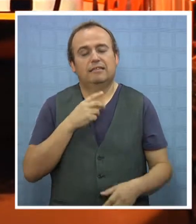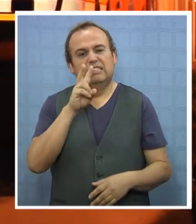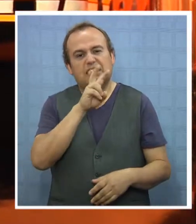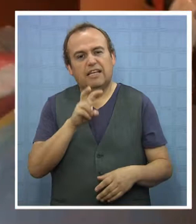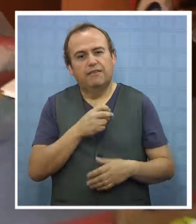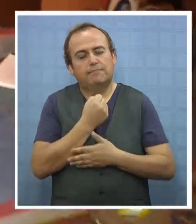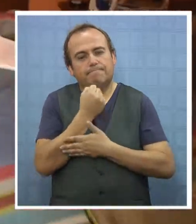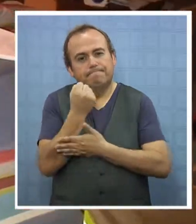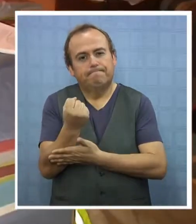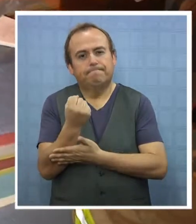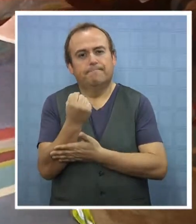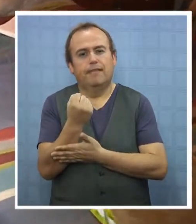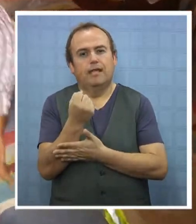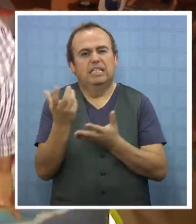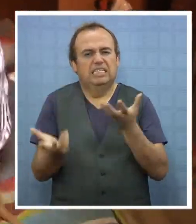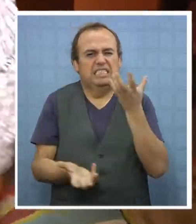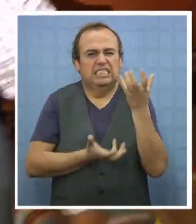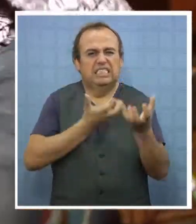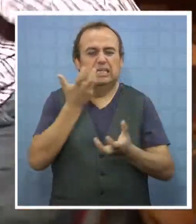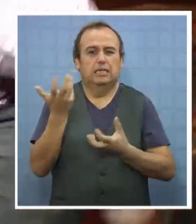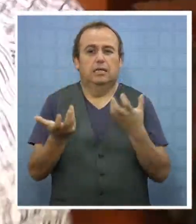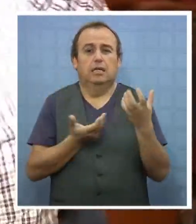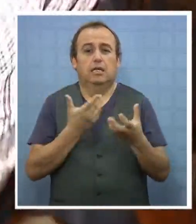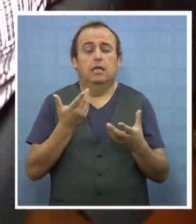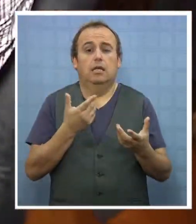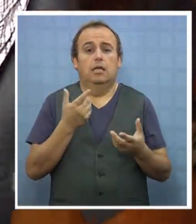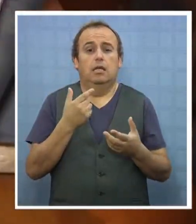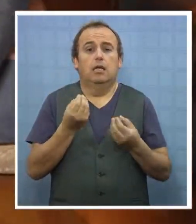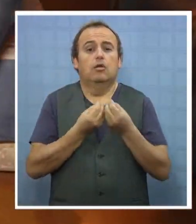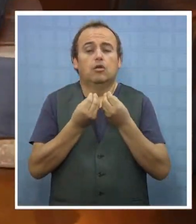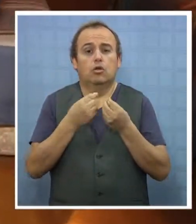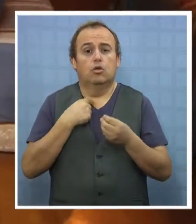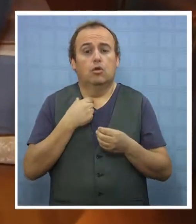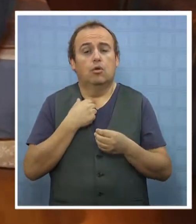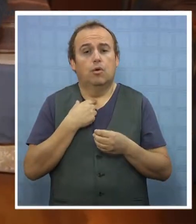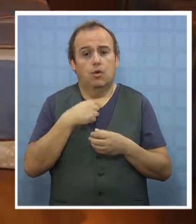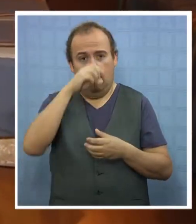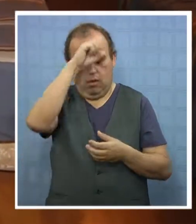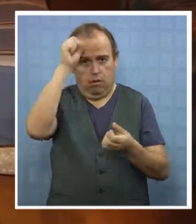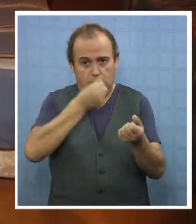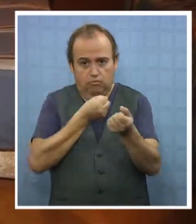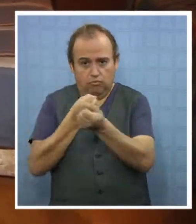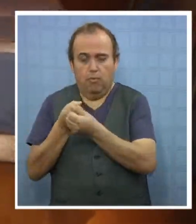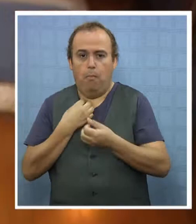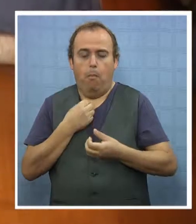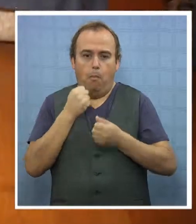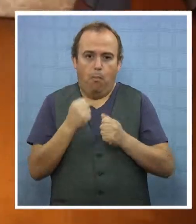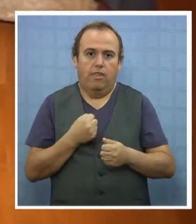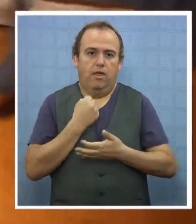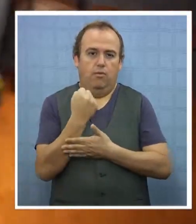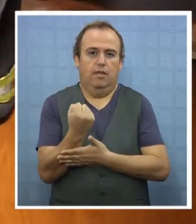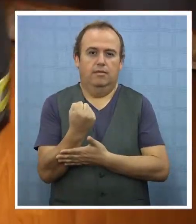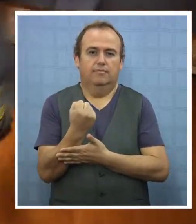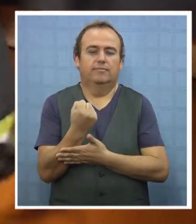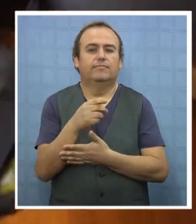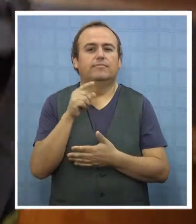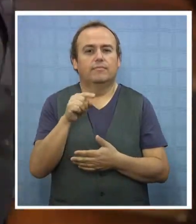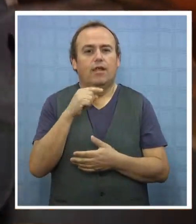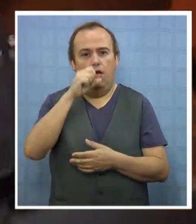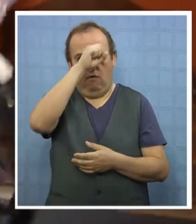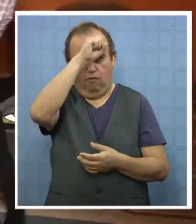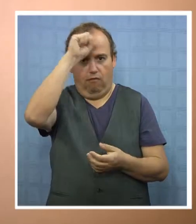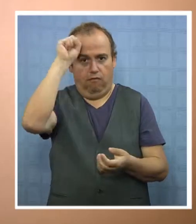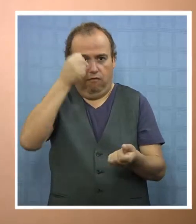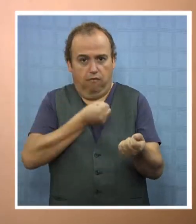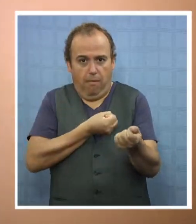servicio, los incendios, los rescates van a pasar y lo bueno que yo, siendo bombera, puedo hacer algo al respecto. Hoy en día, bomberos ha tenido un